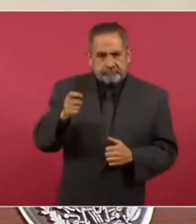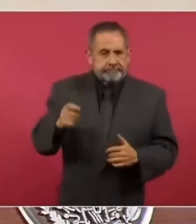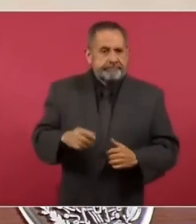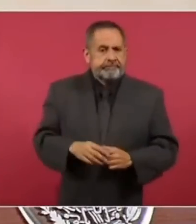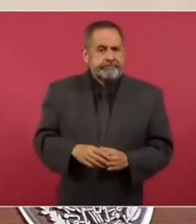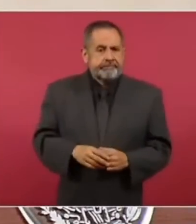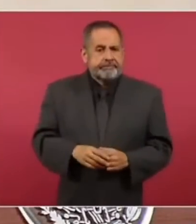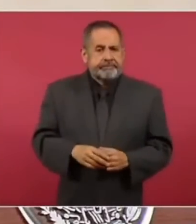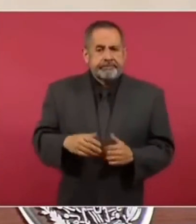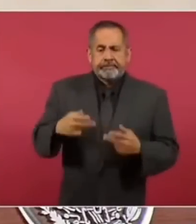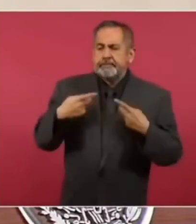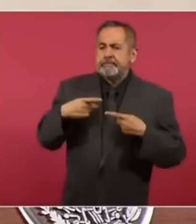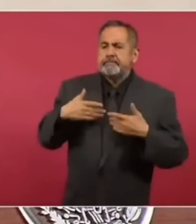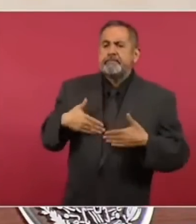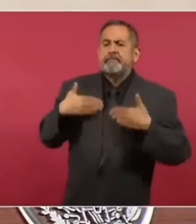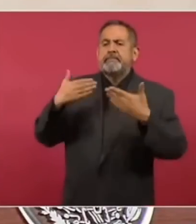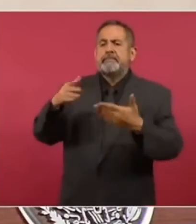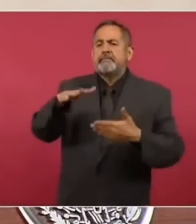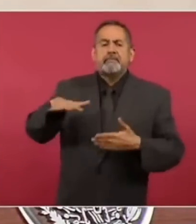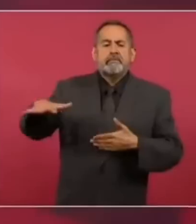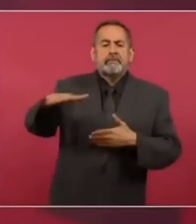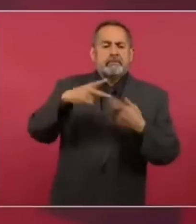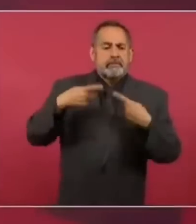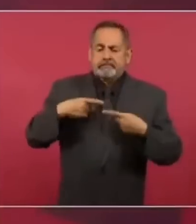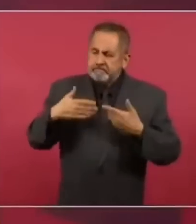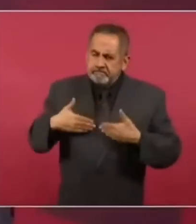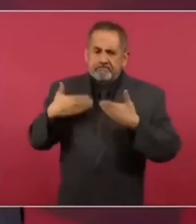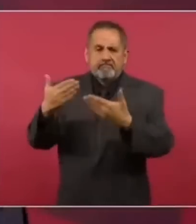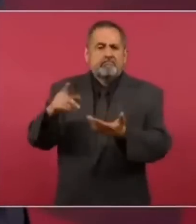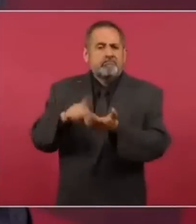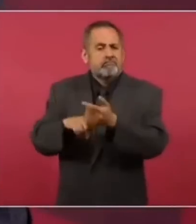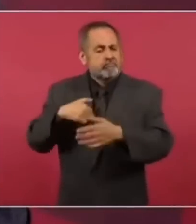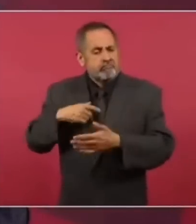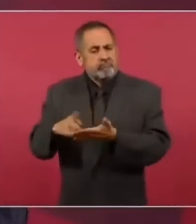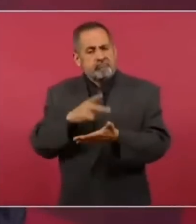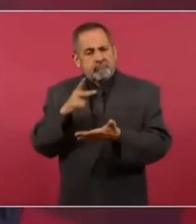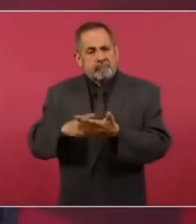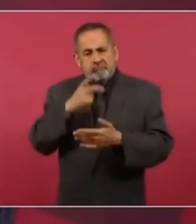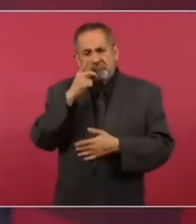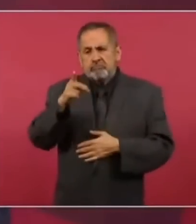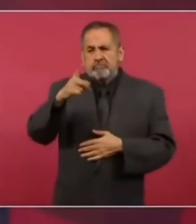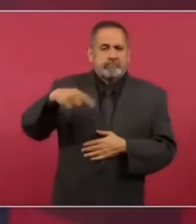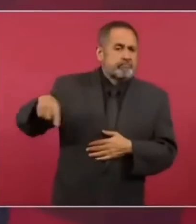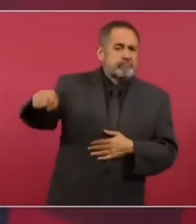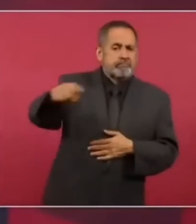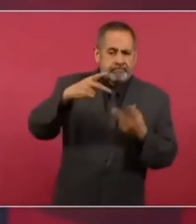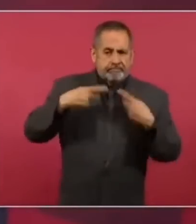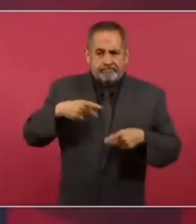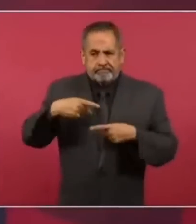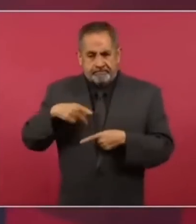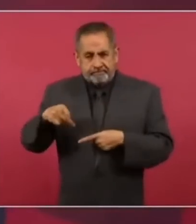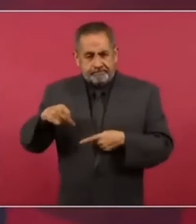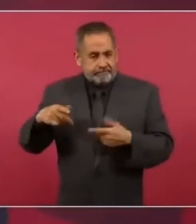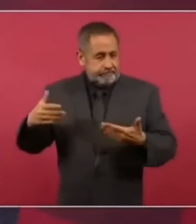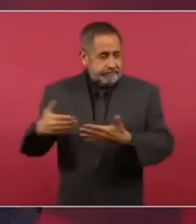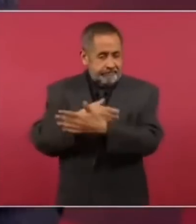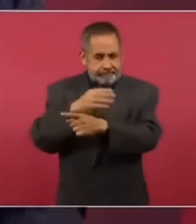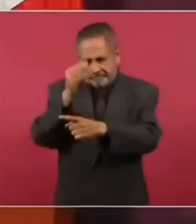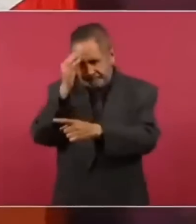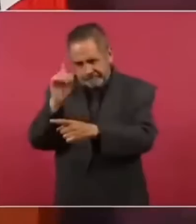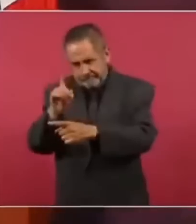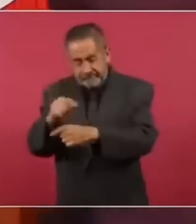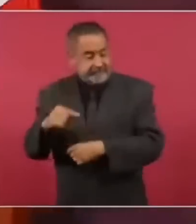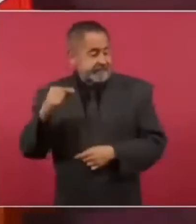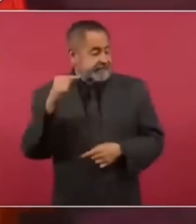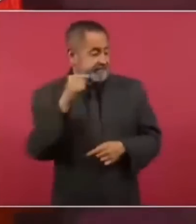mucha confianza al pueblo, siempre digo que el pueblo no es tonto, tonto es el que